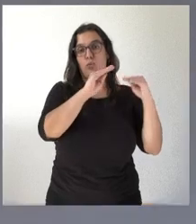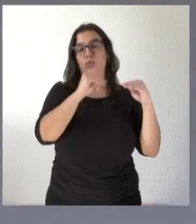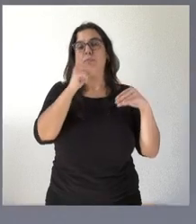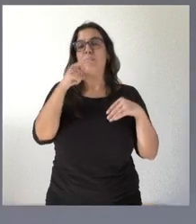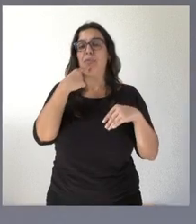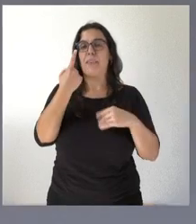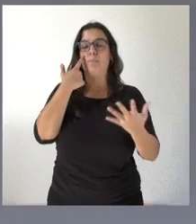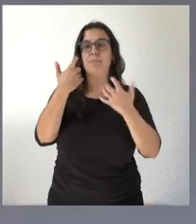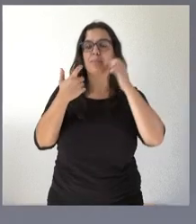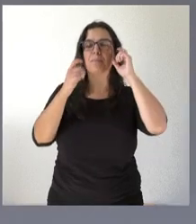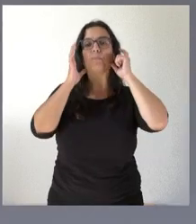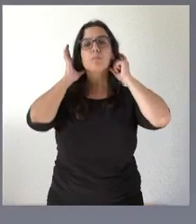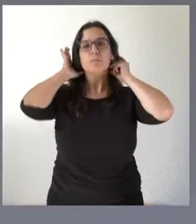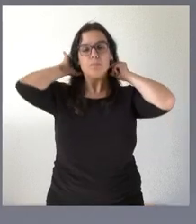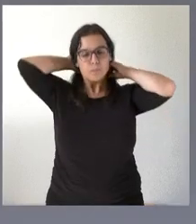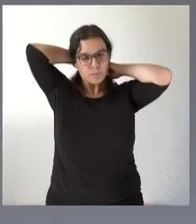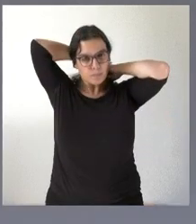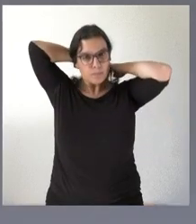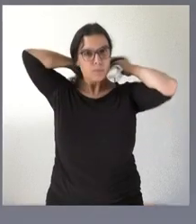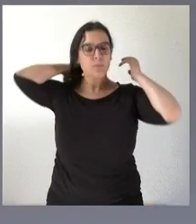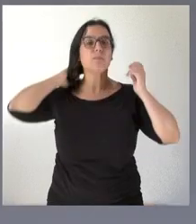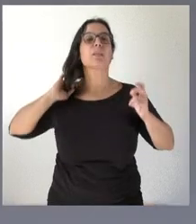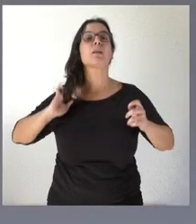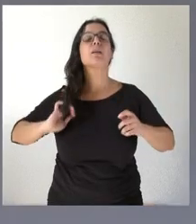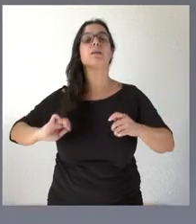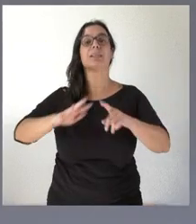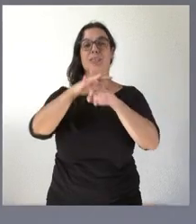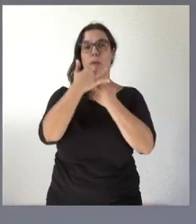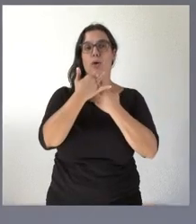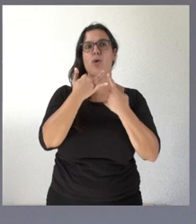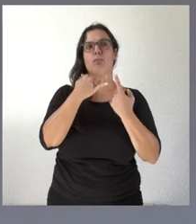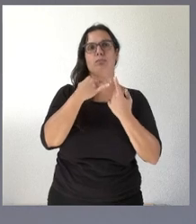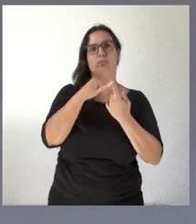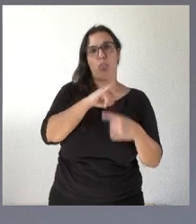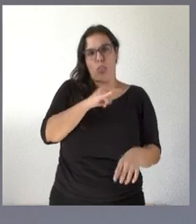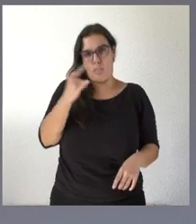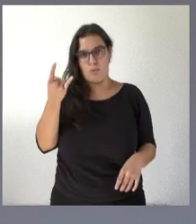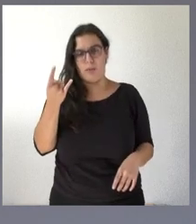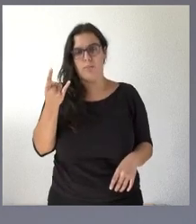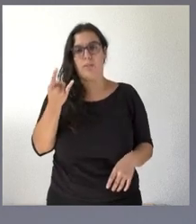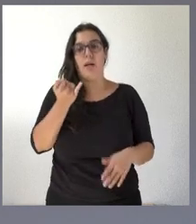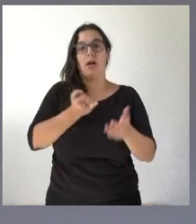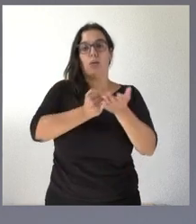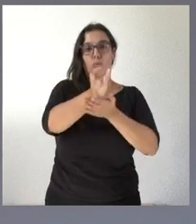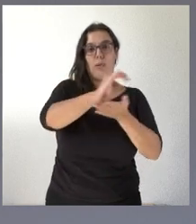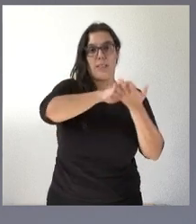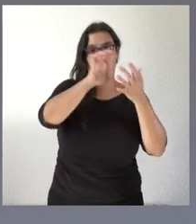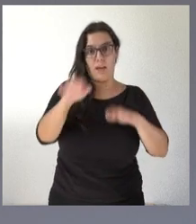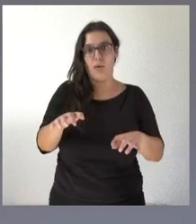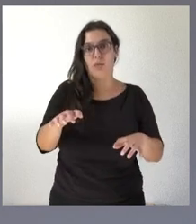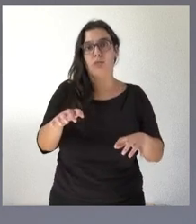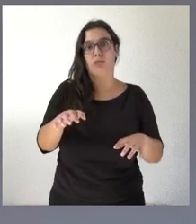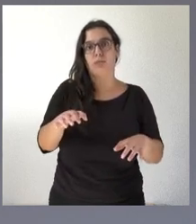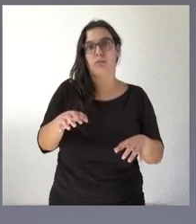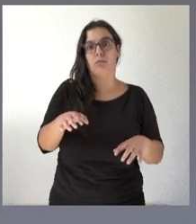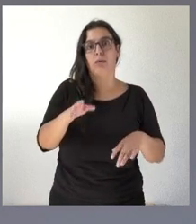una doble situación en la que nos encontramos la agricultura de Castilla y León desde el punto de vista del